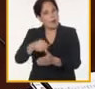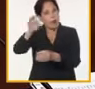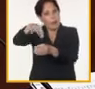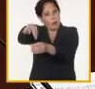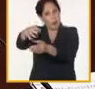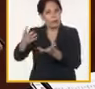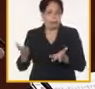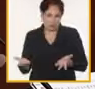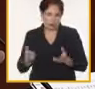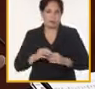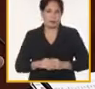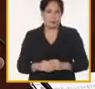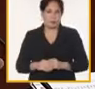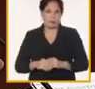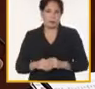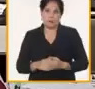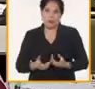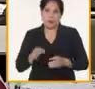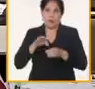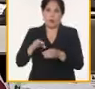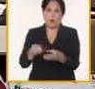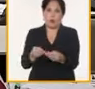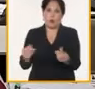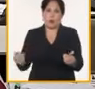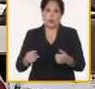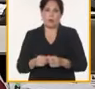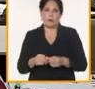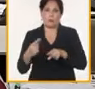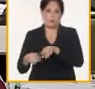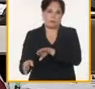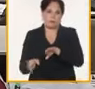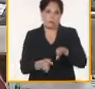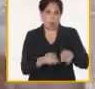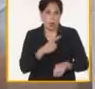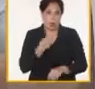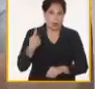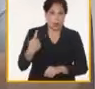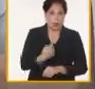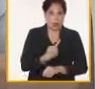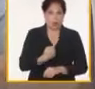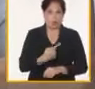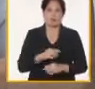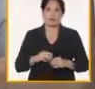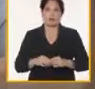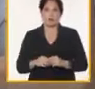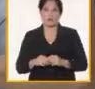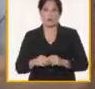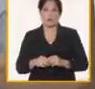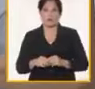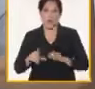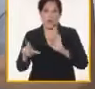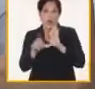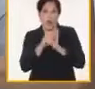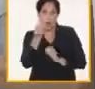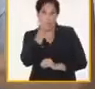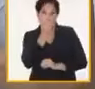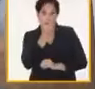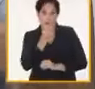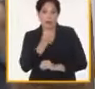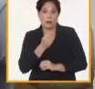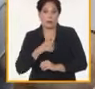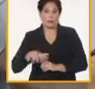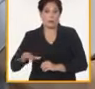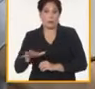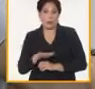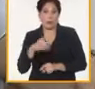del valor que tiene el cultivo de la tierra nosotras como parte de la ley de soberanía alimentar y nutricional